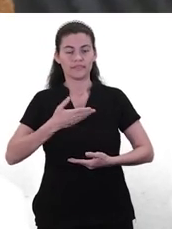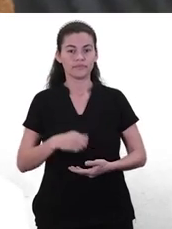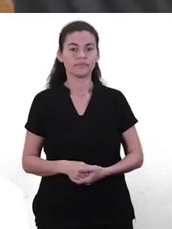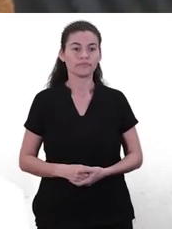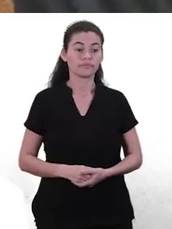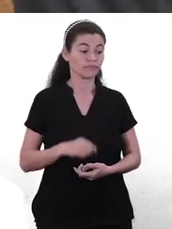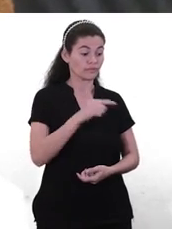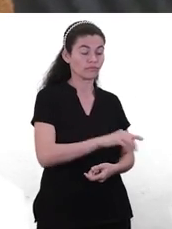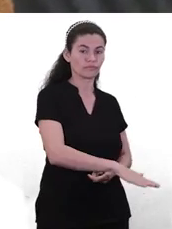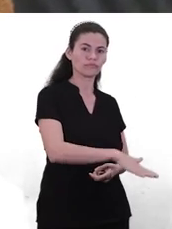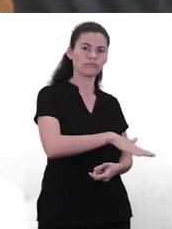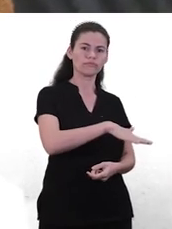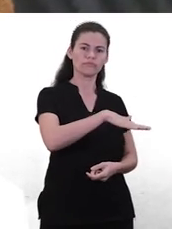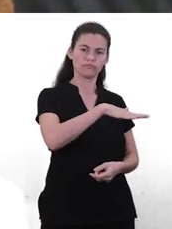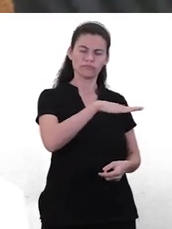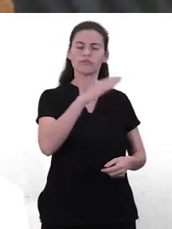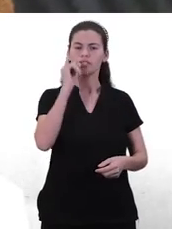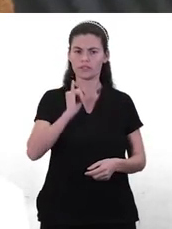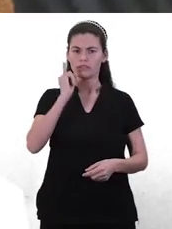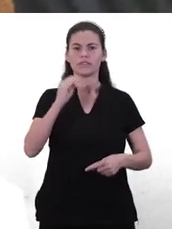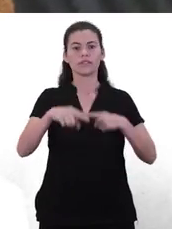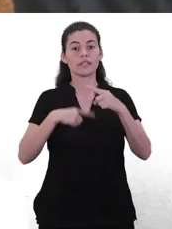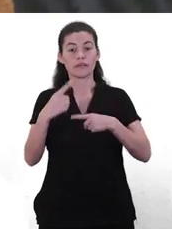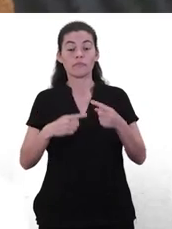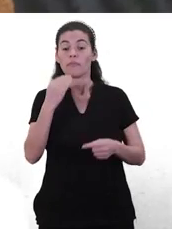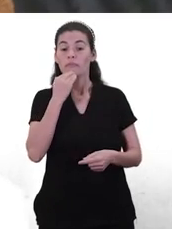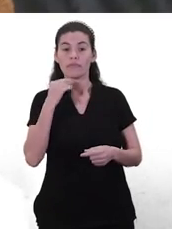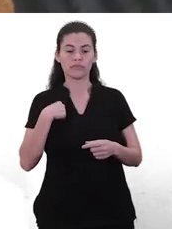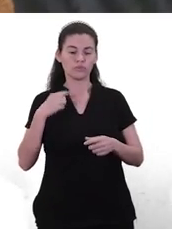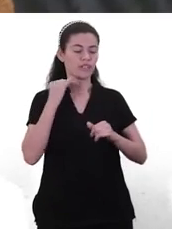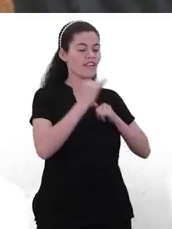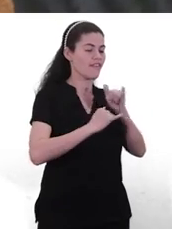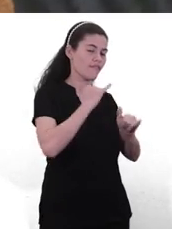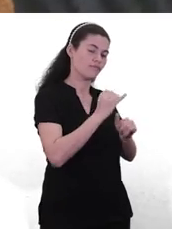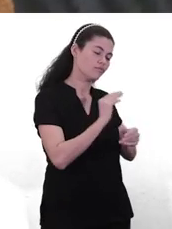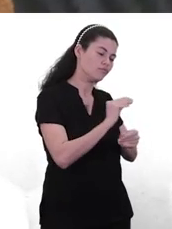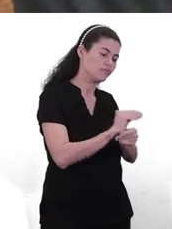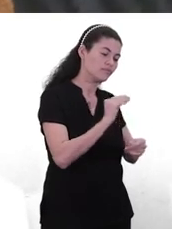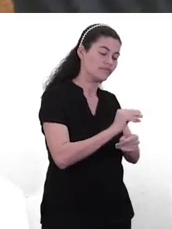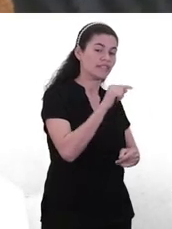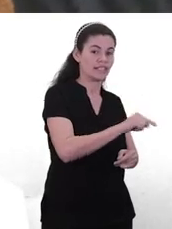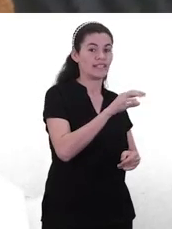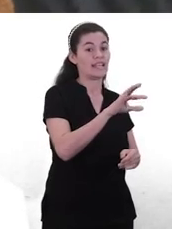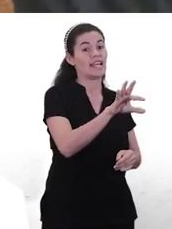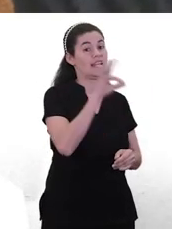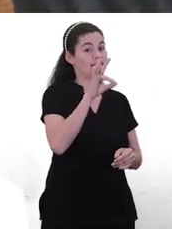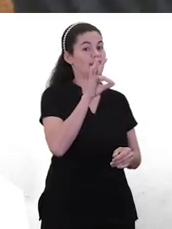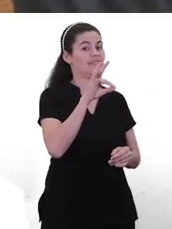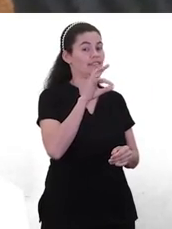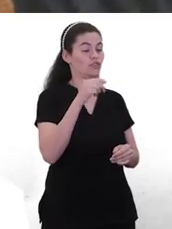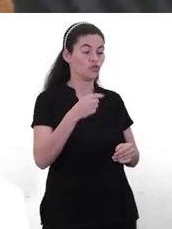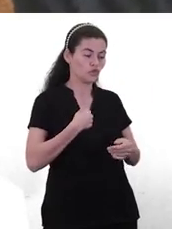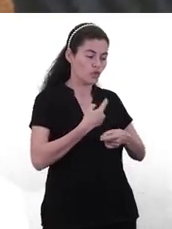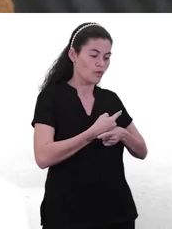medida que va creciendo va a ir cambiando esto, ¿verdad? Pero nosotros tenemos que darle información y darle la posibilidad de que elija entre las cosas que le sirven porque